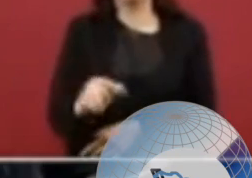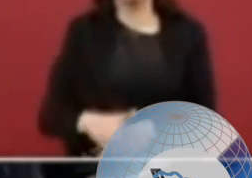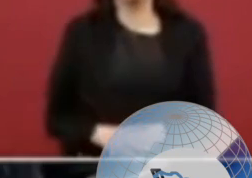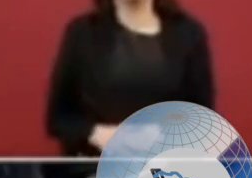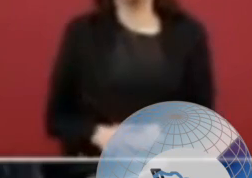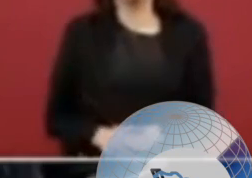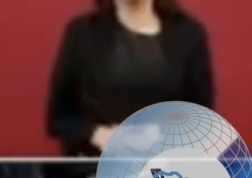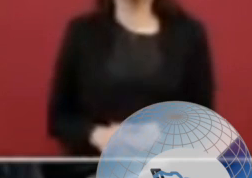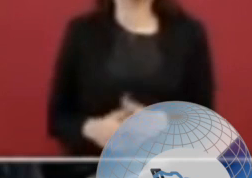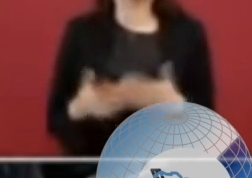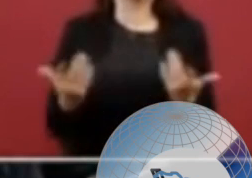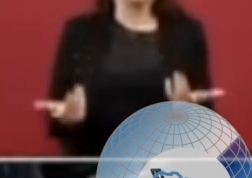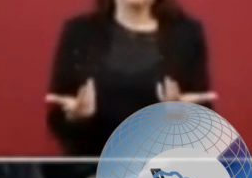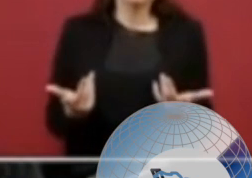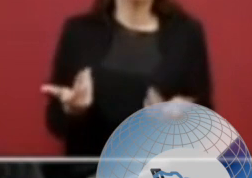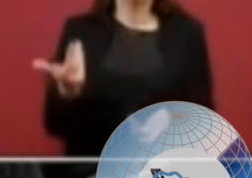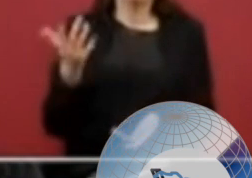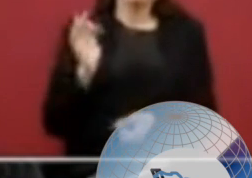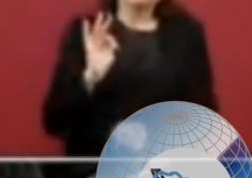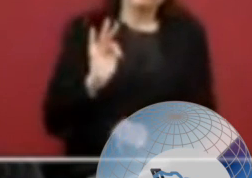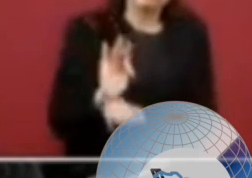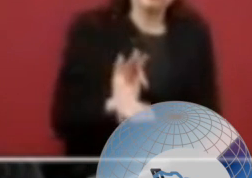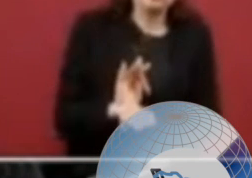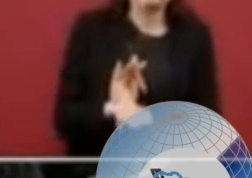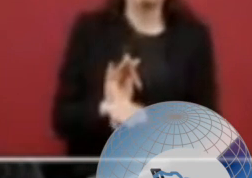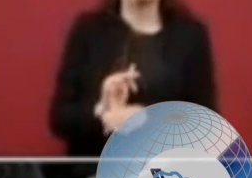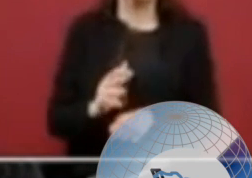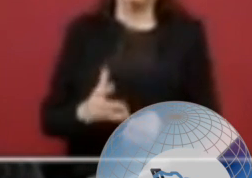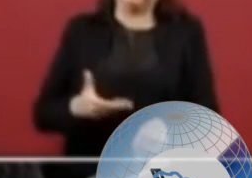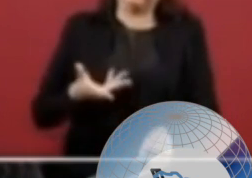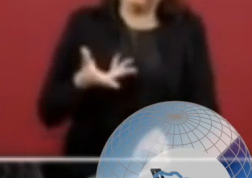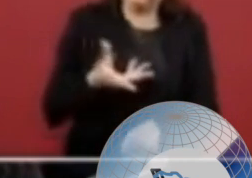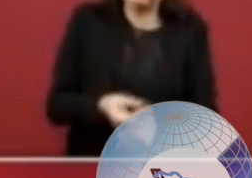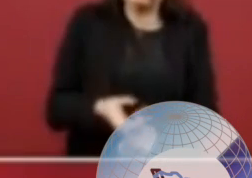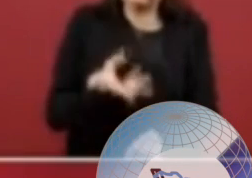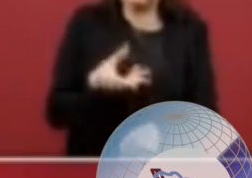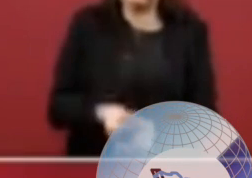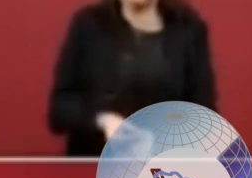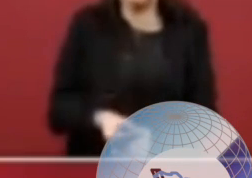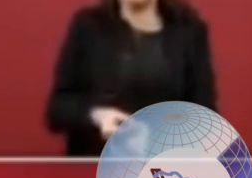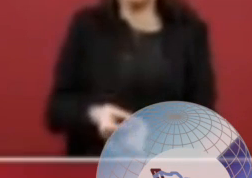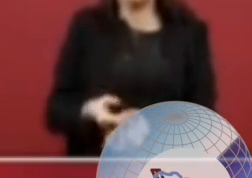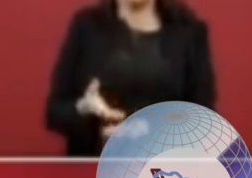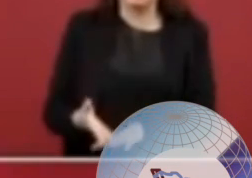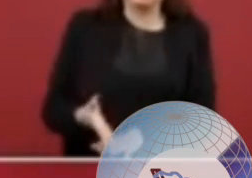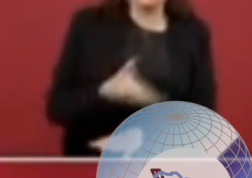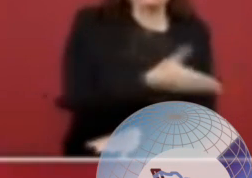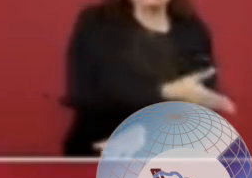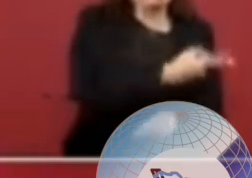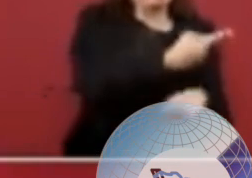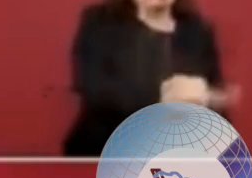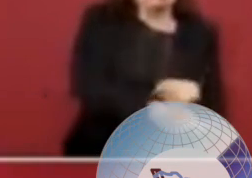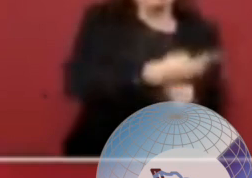compensación, como reparación de los daños